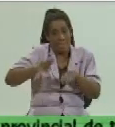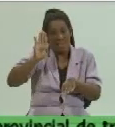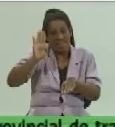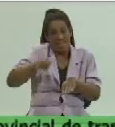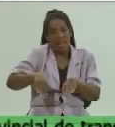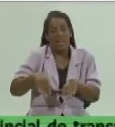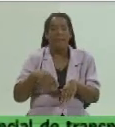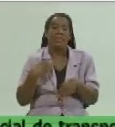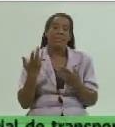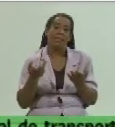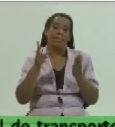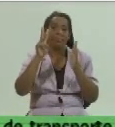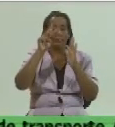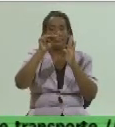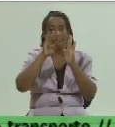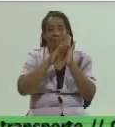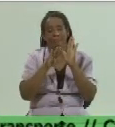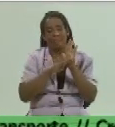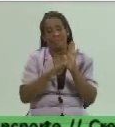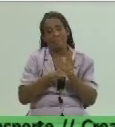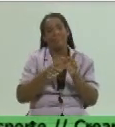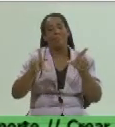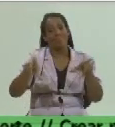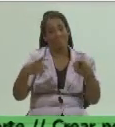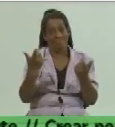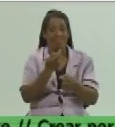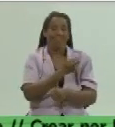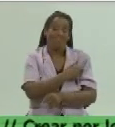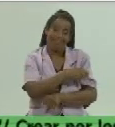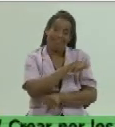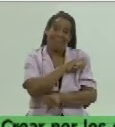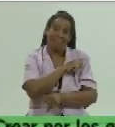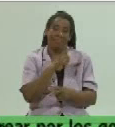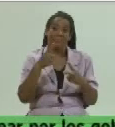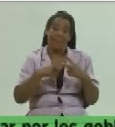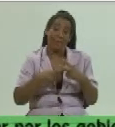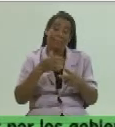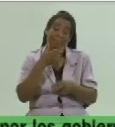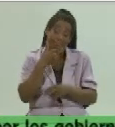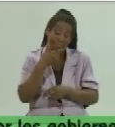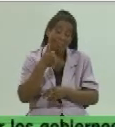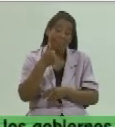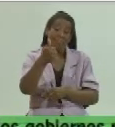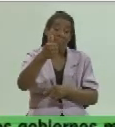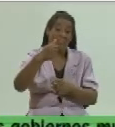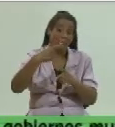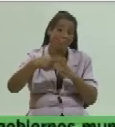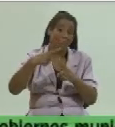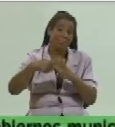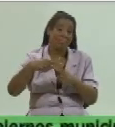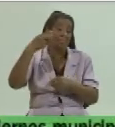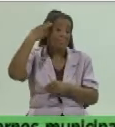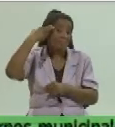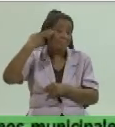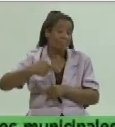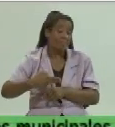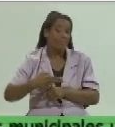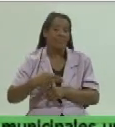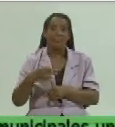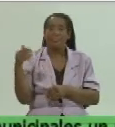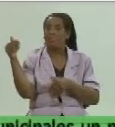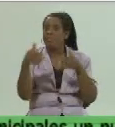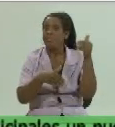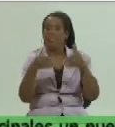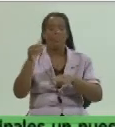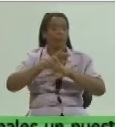medidas de cumplimiento de todas las medidas por nuestro pueblo y de la efectividad de las cosas que hagamos desde el Ministerio de Salud Pública con la participación de todos los